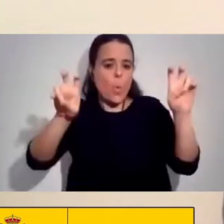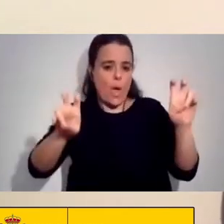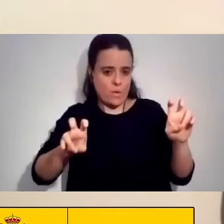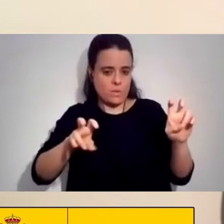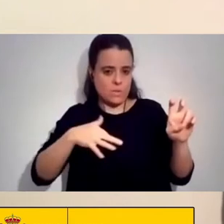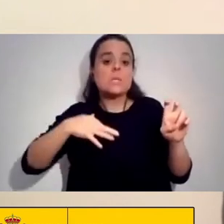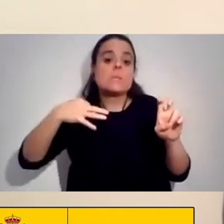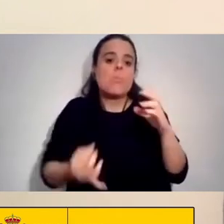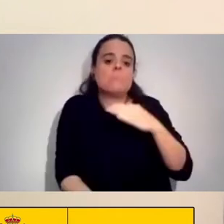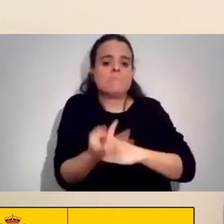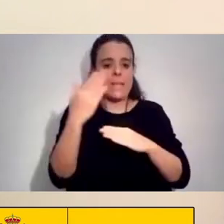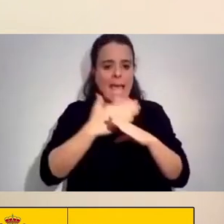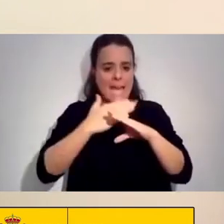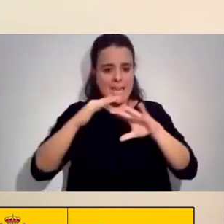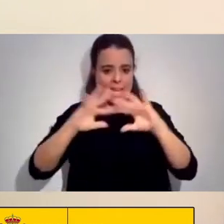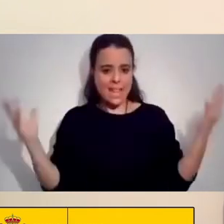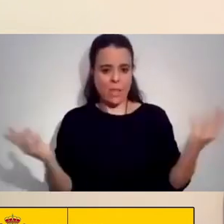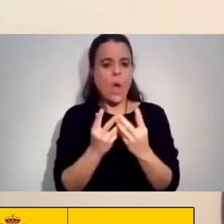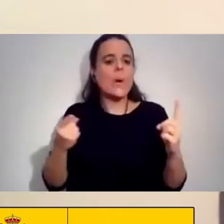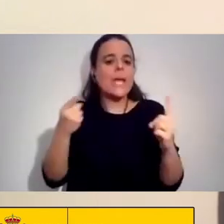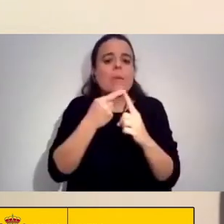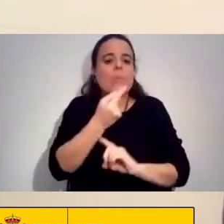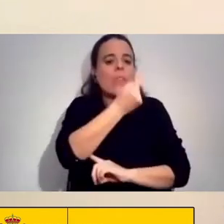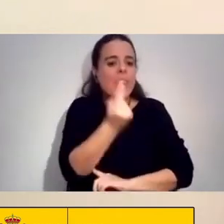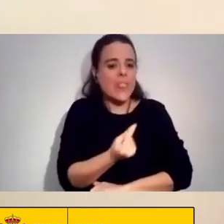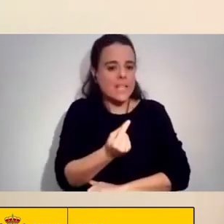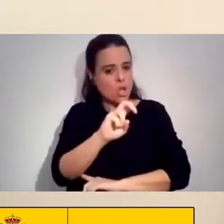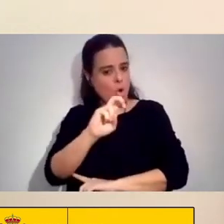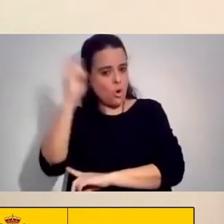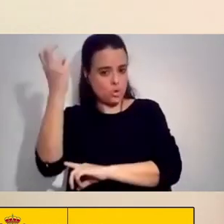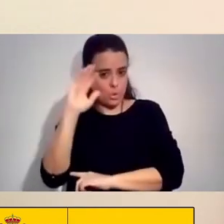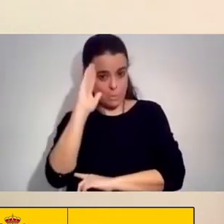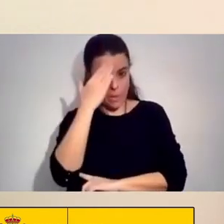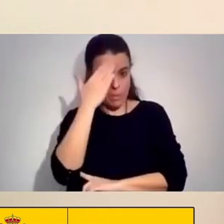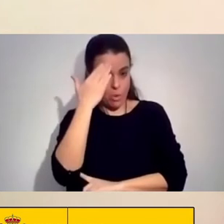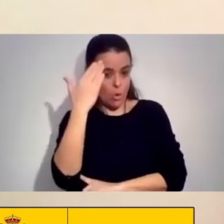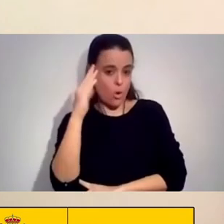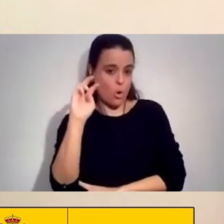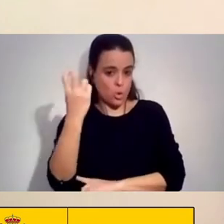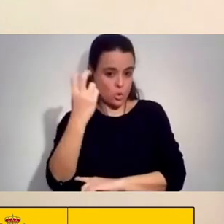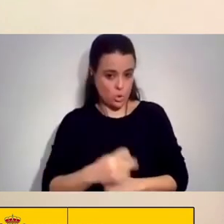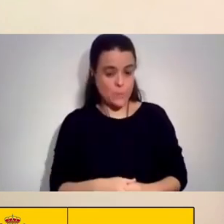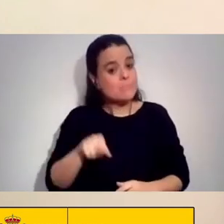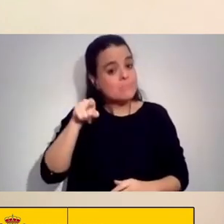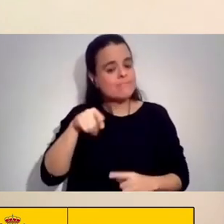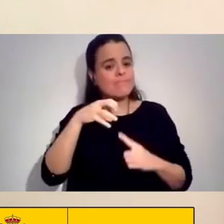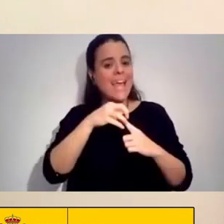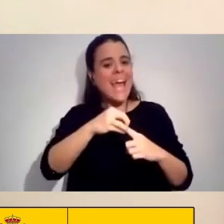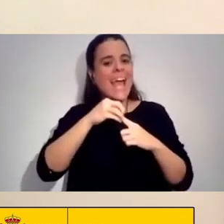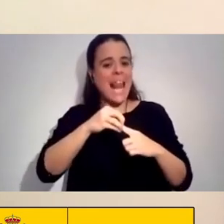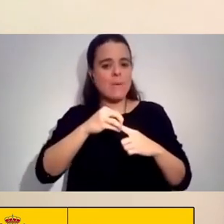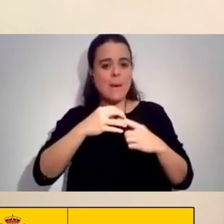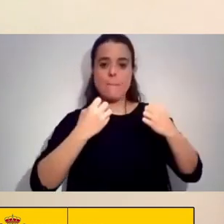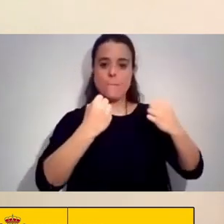Respondan A Otros Diseños Y Otros Principios La Clave Para Desconcentrar El Poder